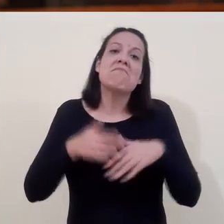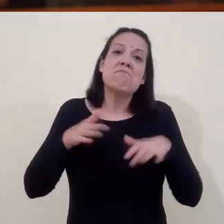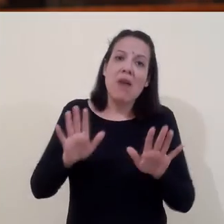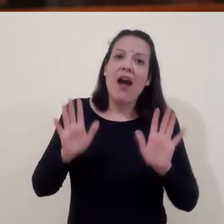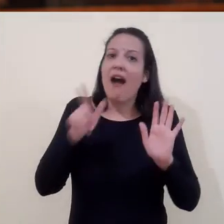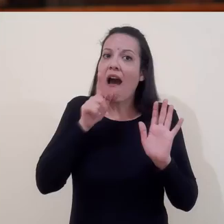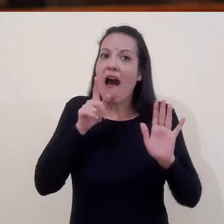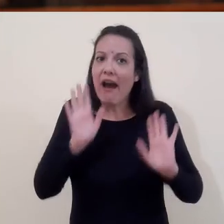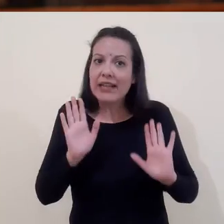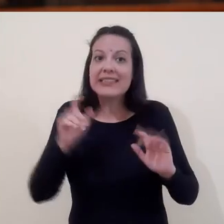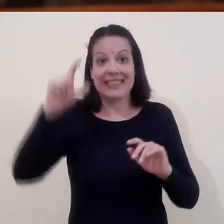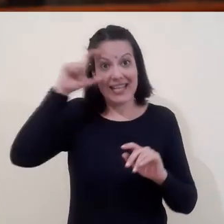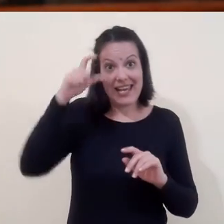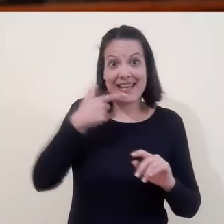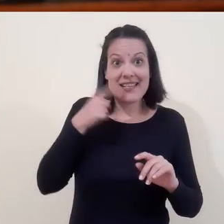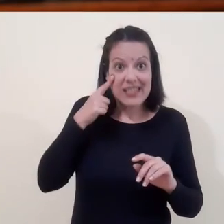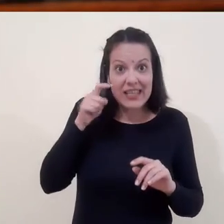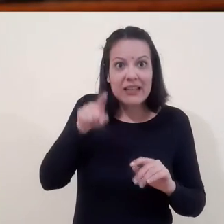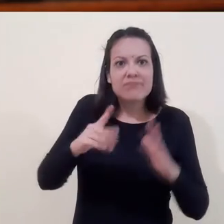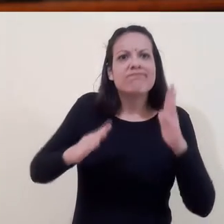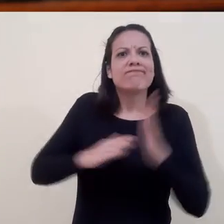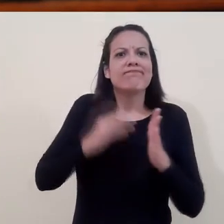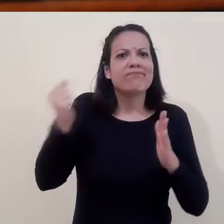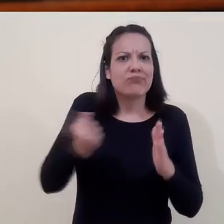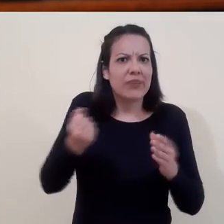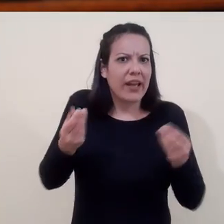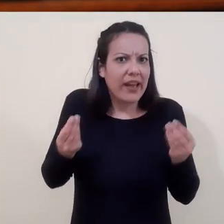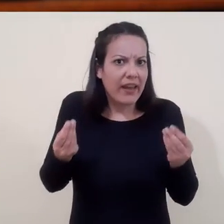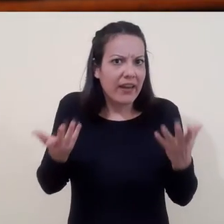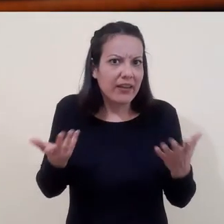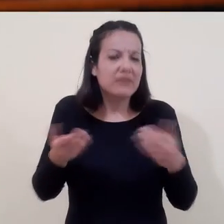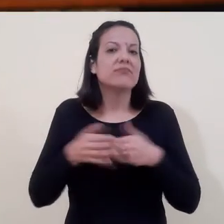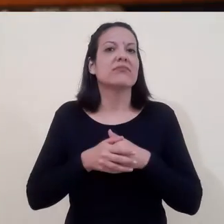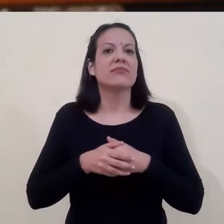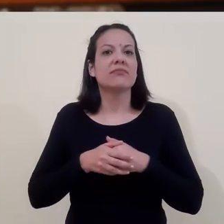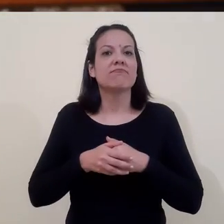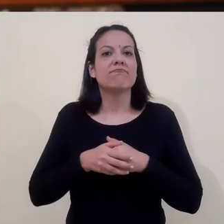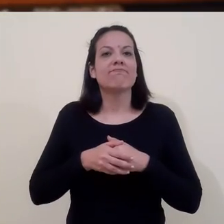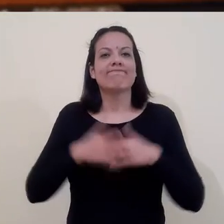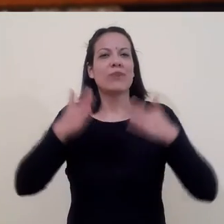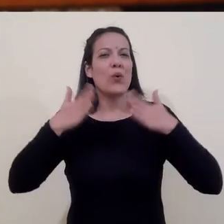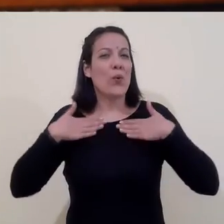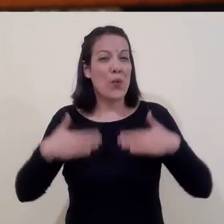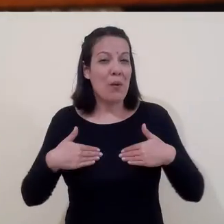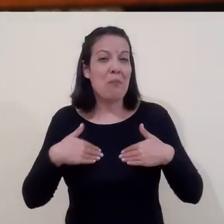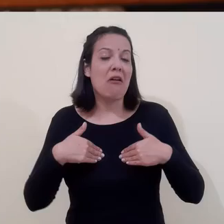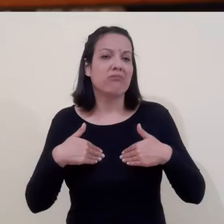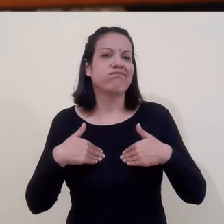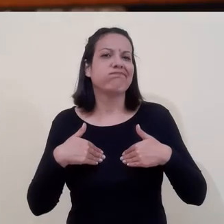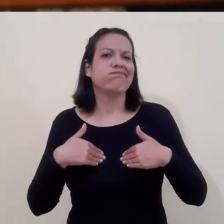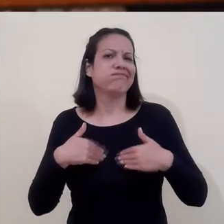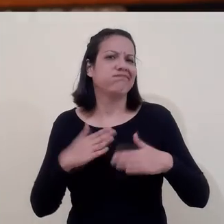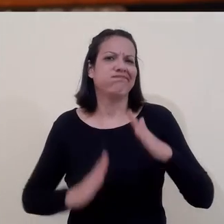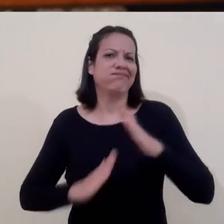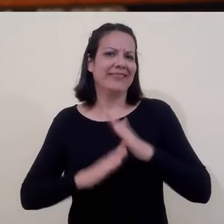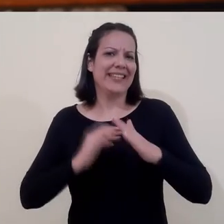entonces me parece que para la ESI es fundamental poder, me parece que el cuerpo tiene un lugar